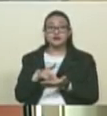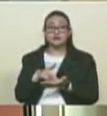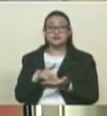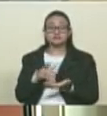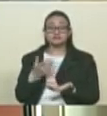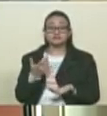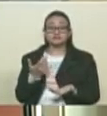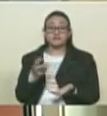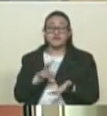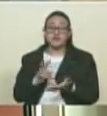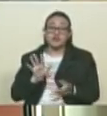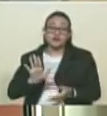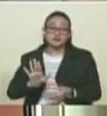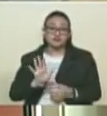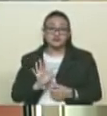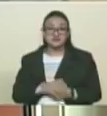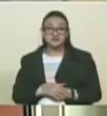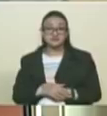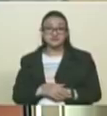lamentablemente para ellos es la verdad.